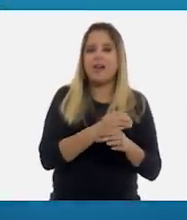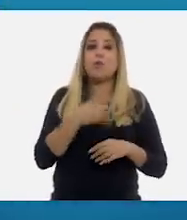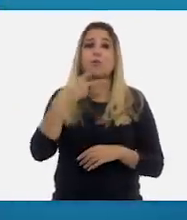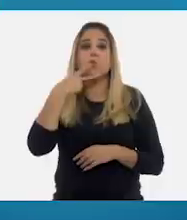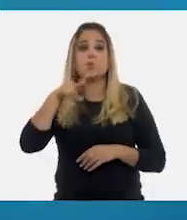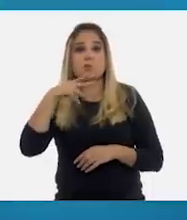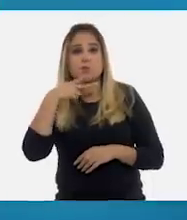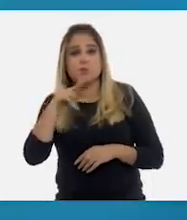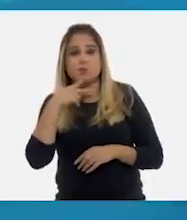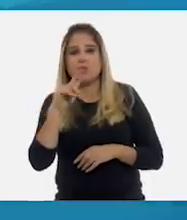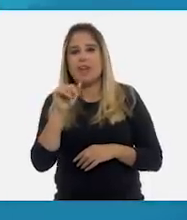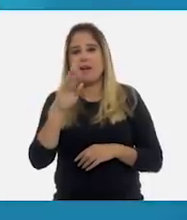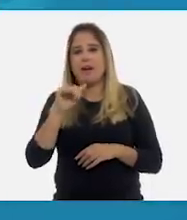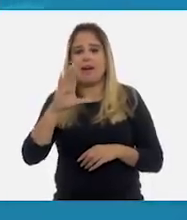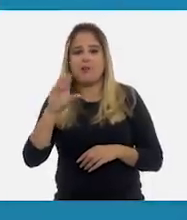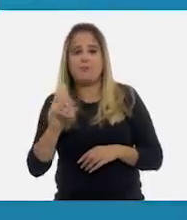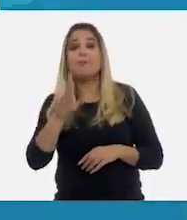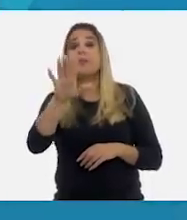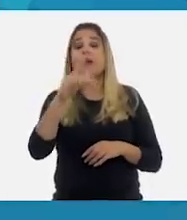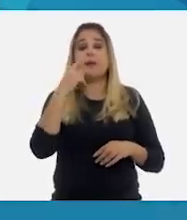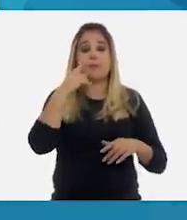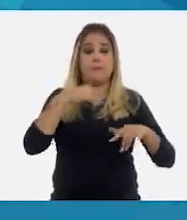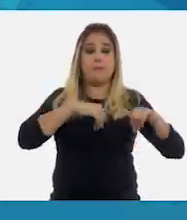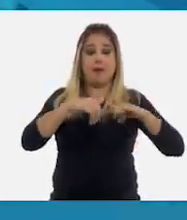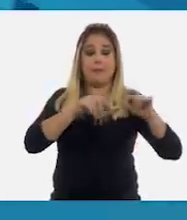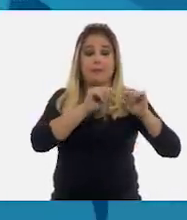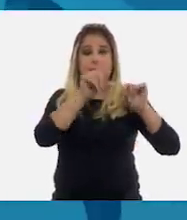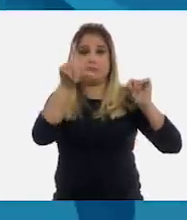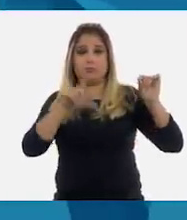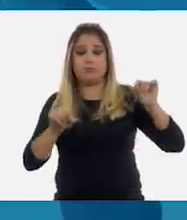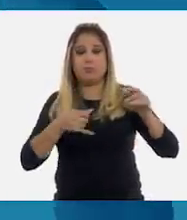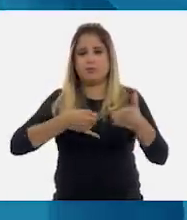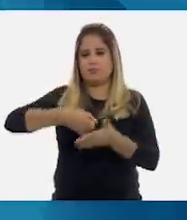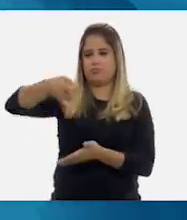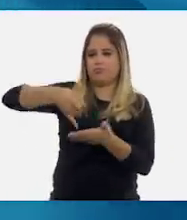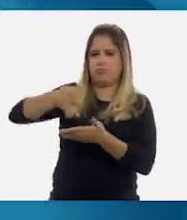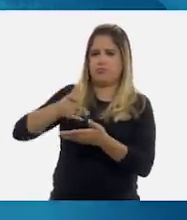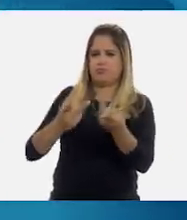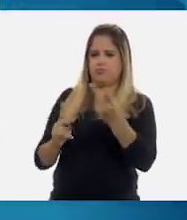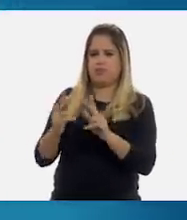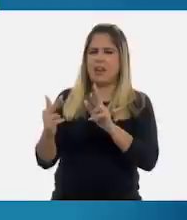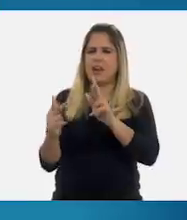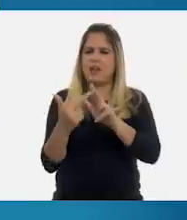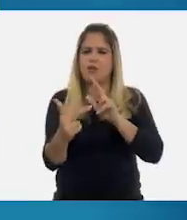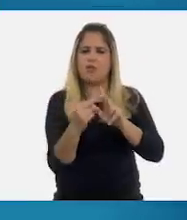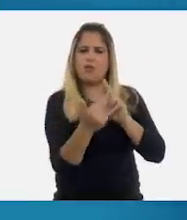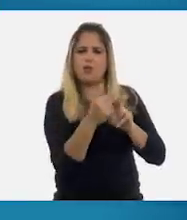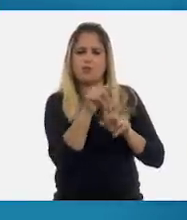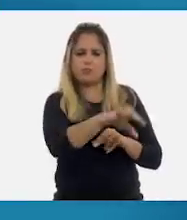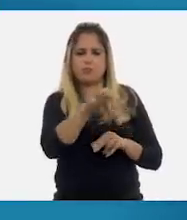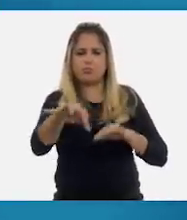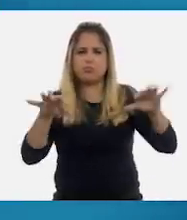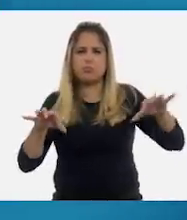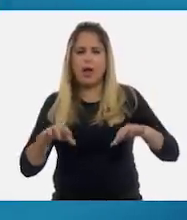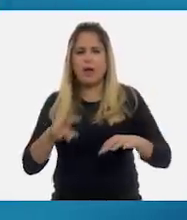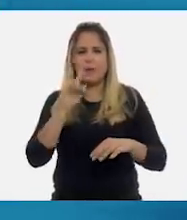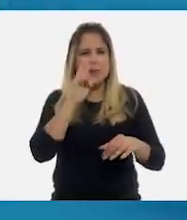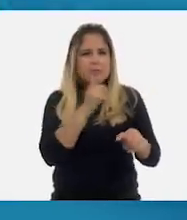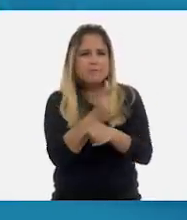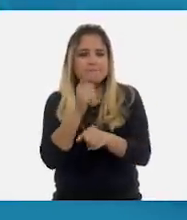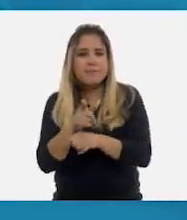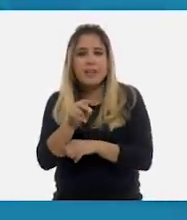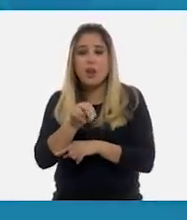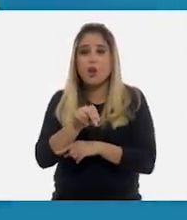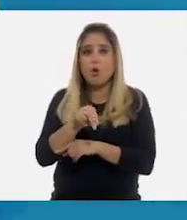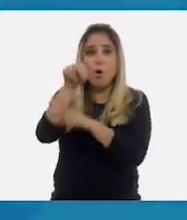En el mapa sobre la producción agrícola por región, podemos destacar lo siguiente, que al